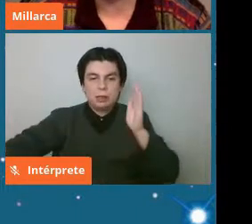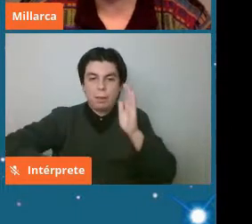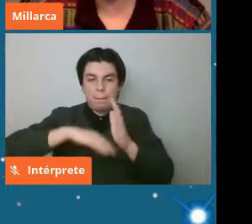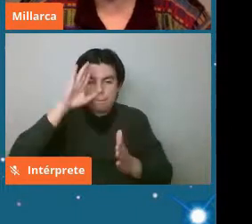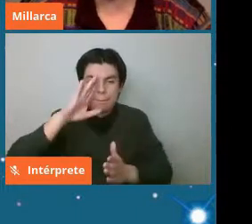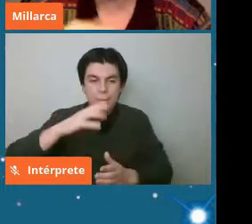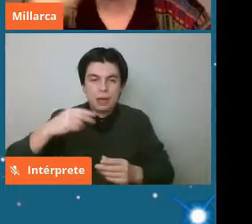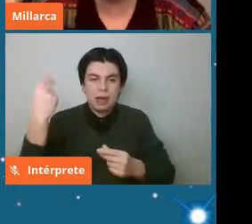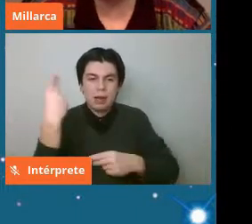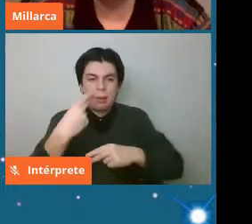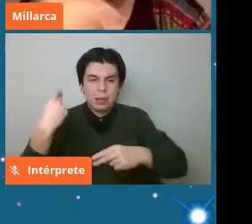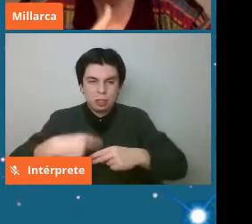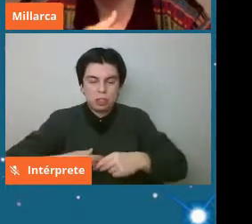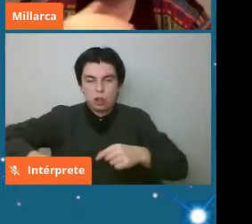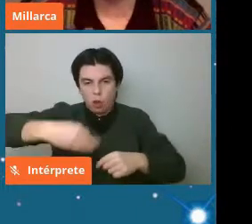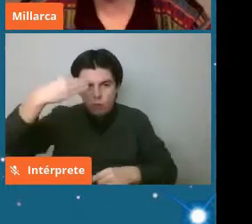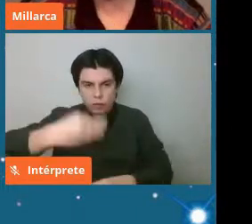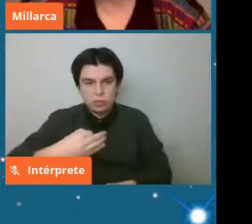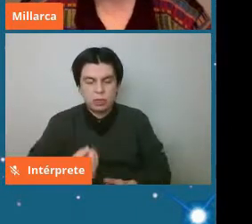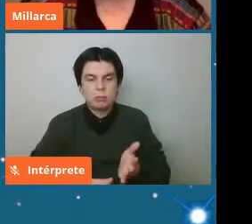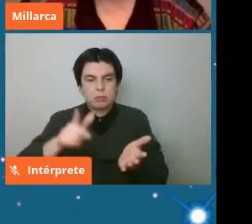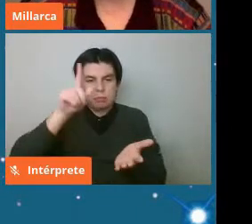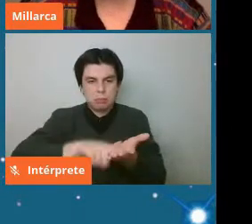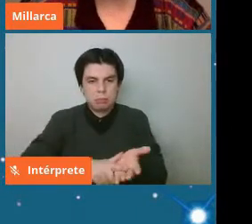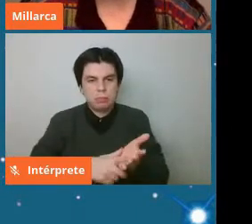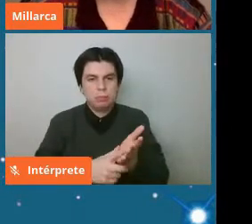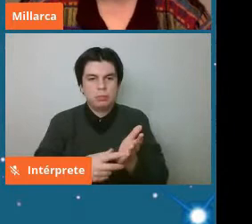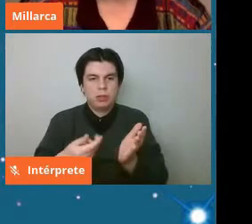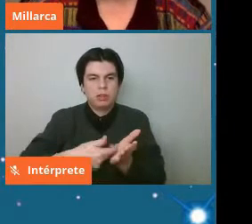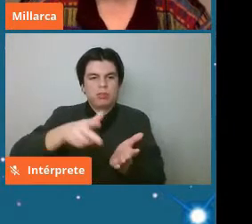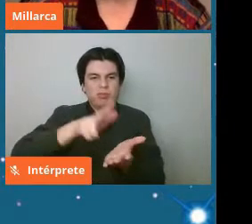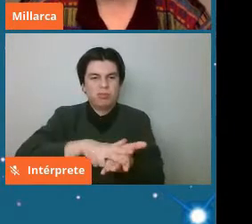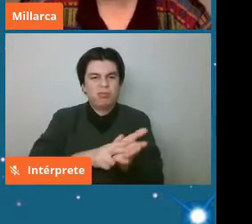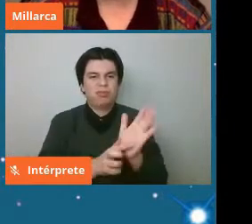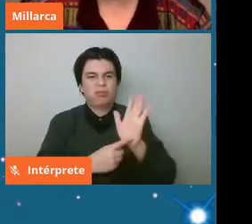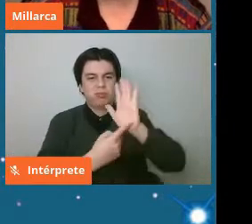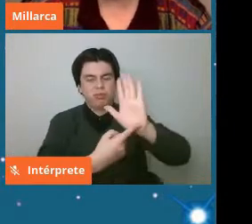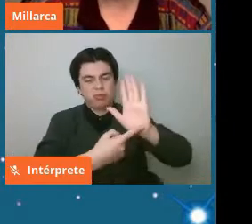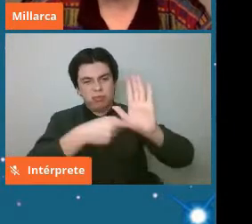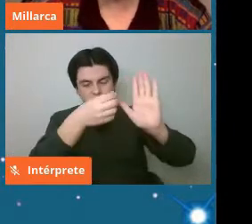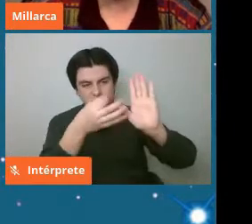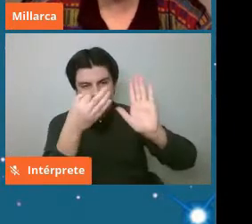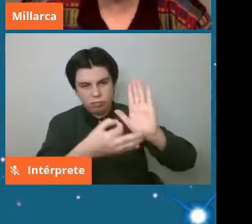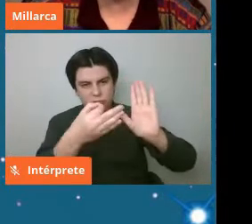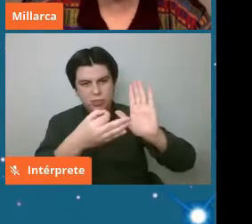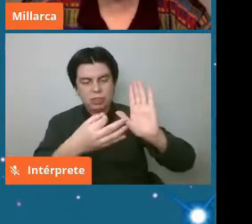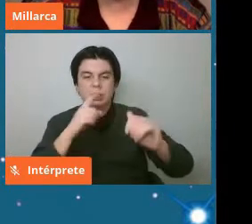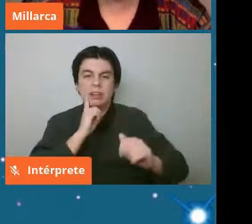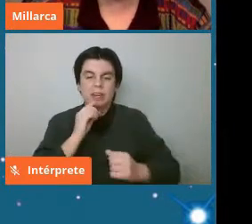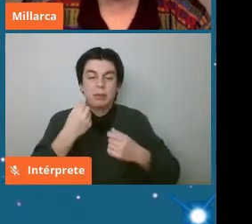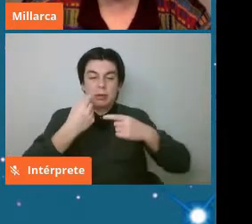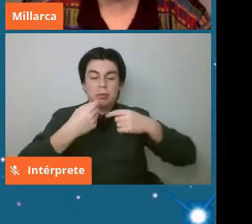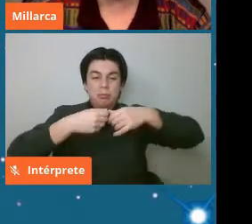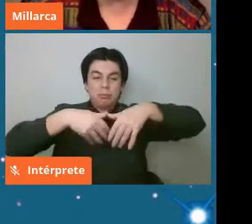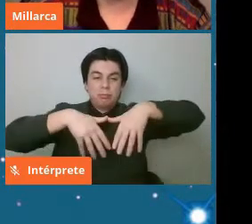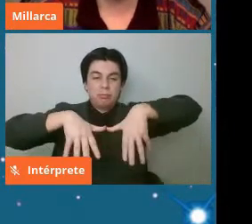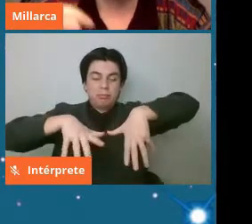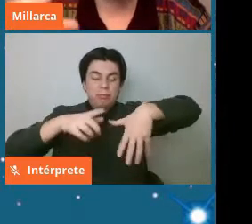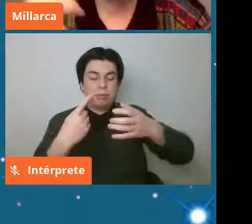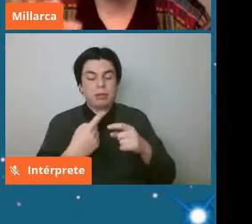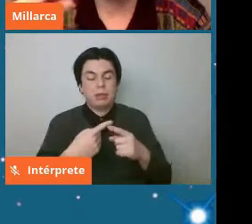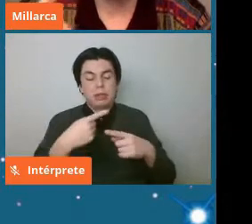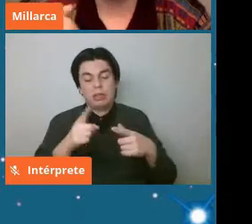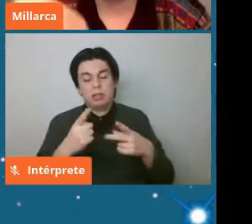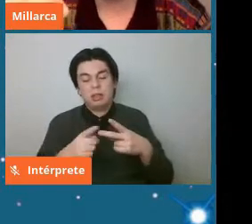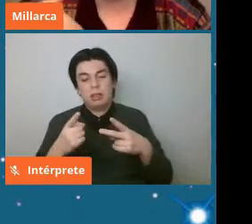oficiales o sea que han sido declarados o que han pasado toda la etapa de clasificación y tenemos entonces una variedad de diferentes tipos de meteoritos